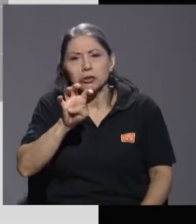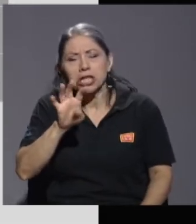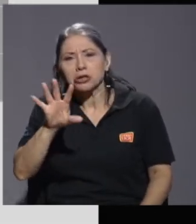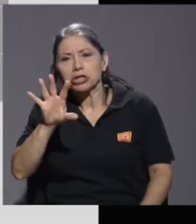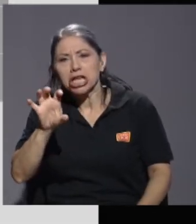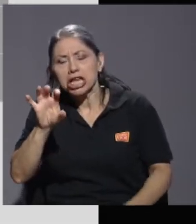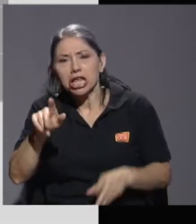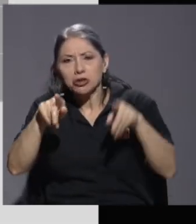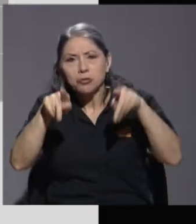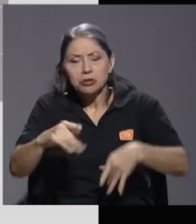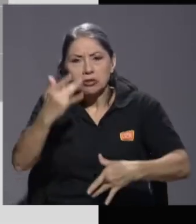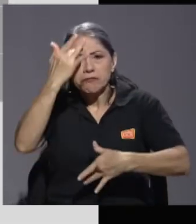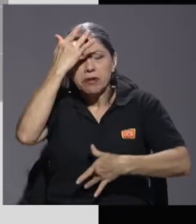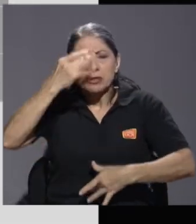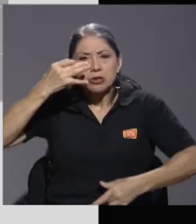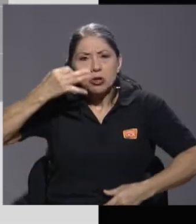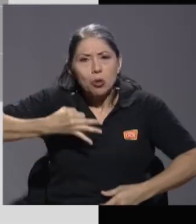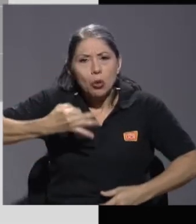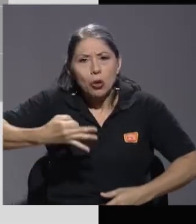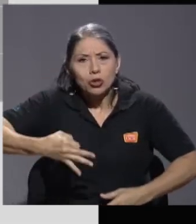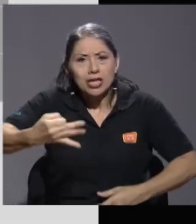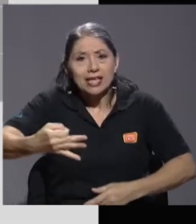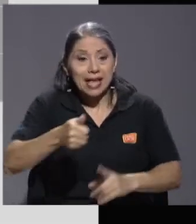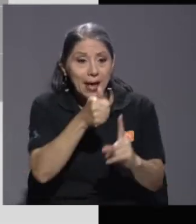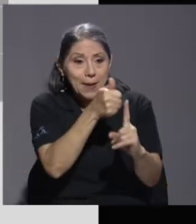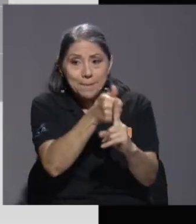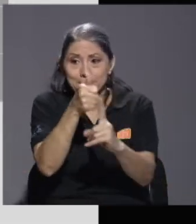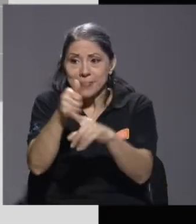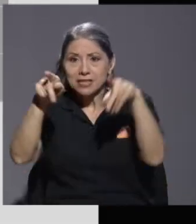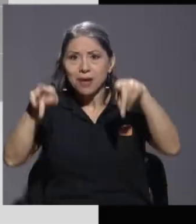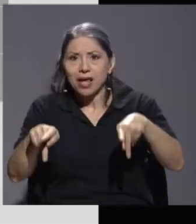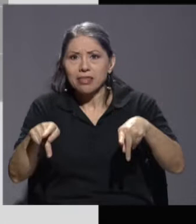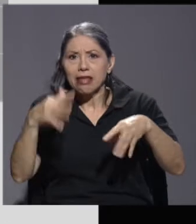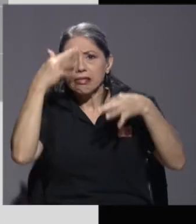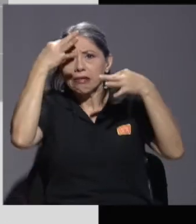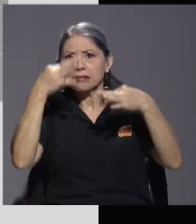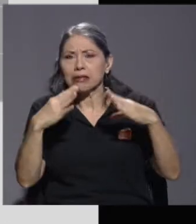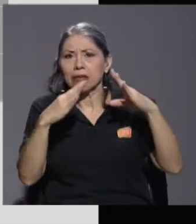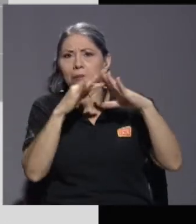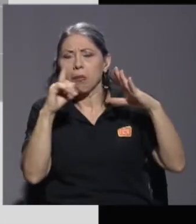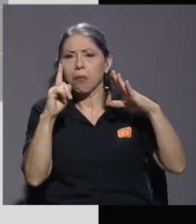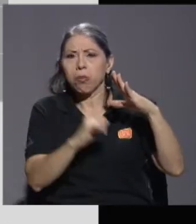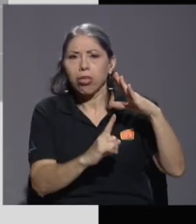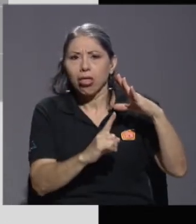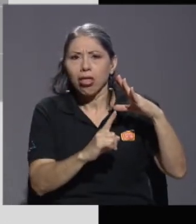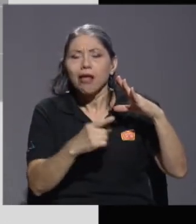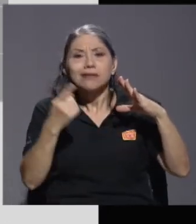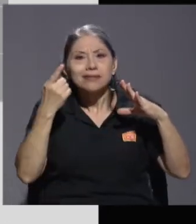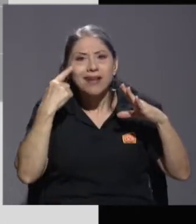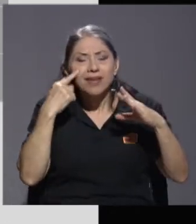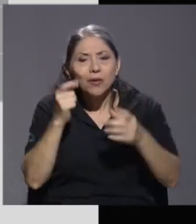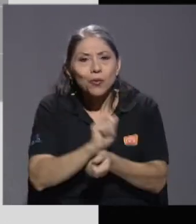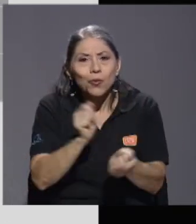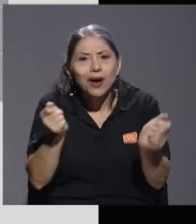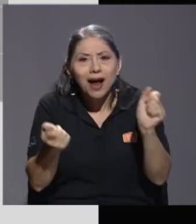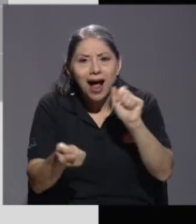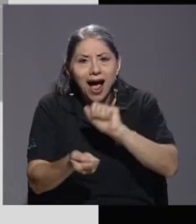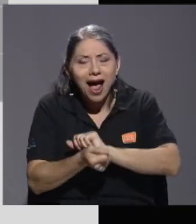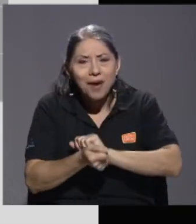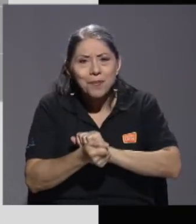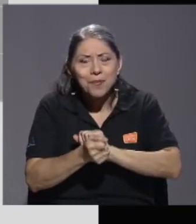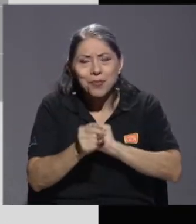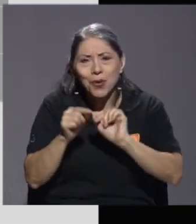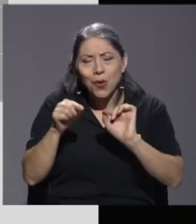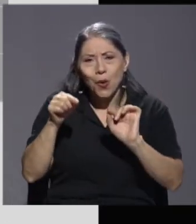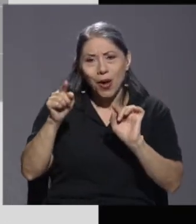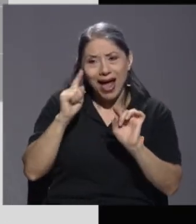y la gente por sí misma empieza a quedarse en las casas, ¿verdad? Y ahí se puede ver un cambio en la tendencia hacia abajo,